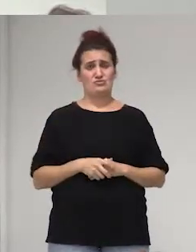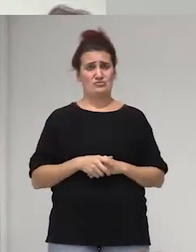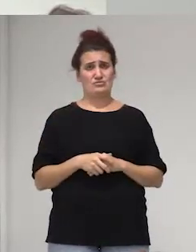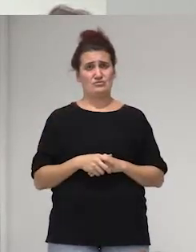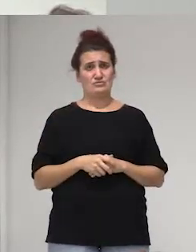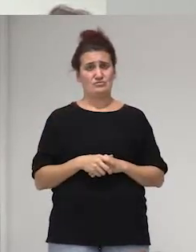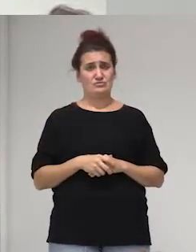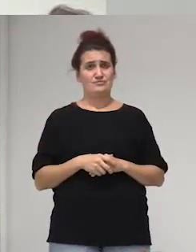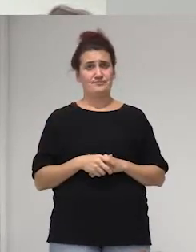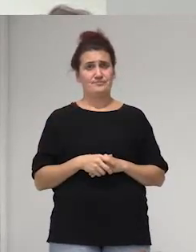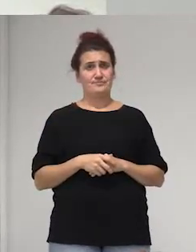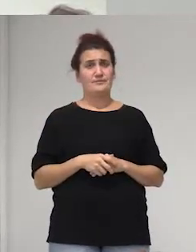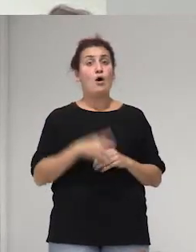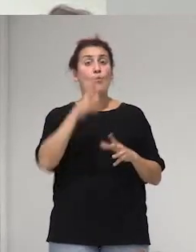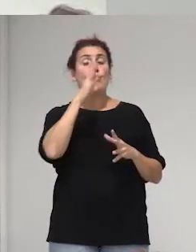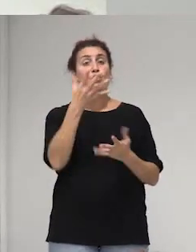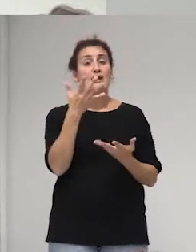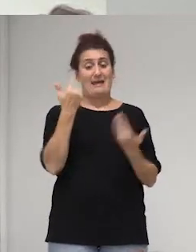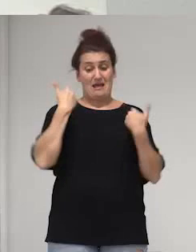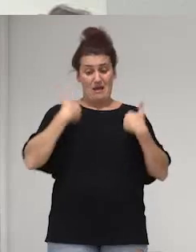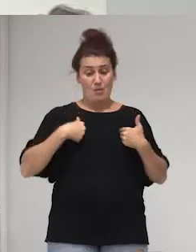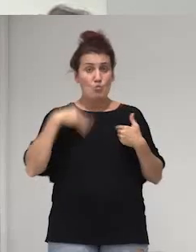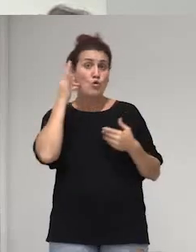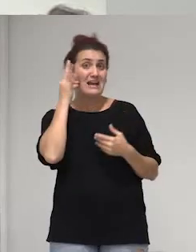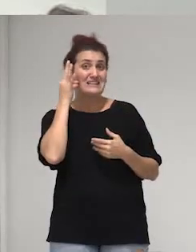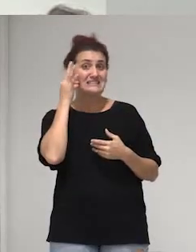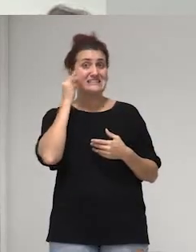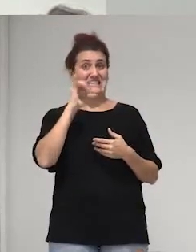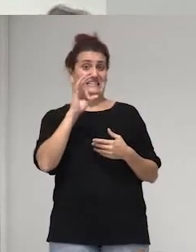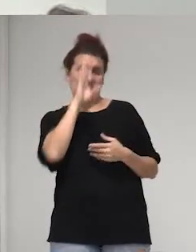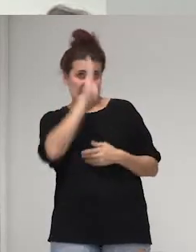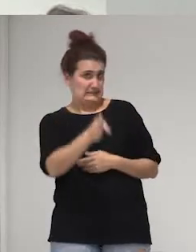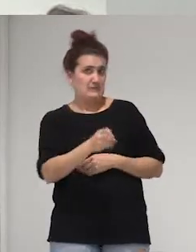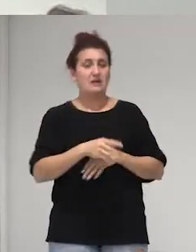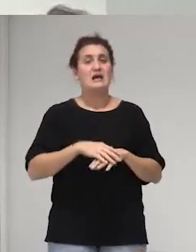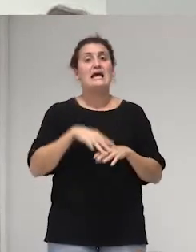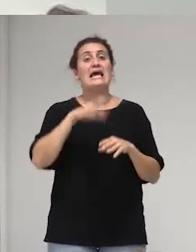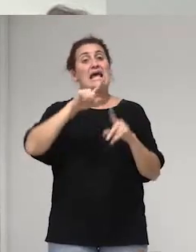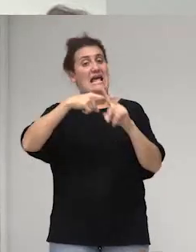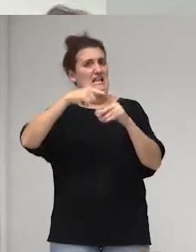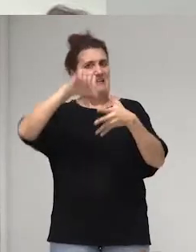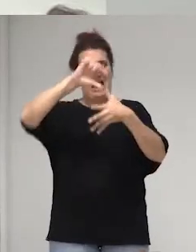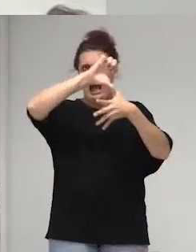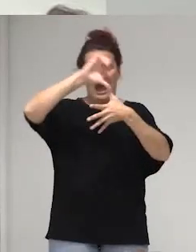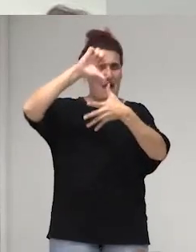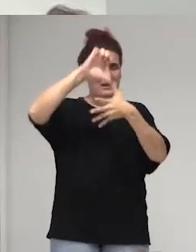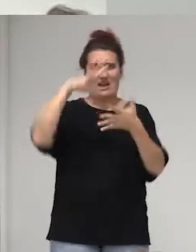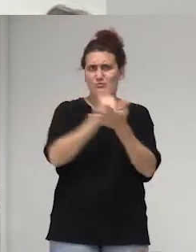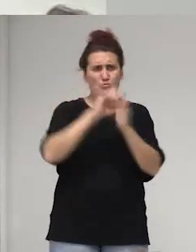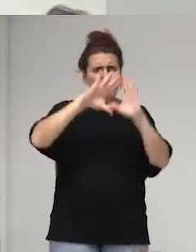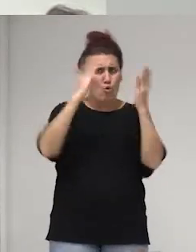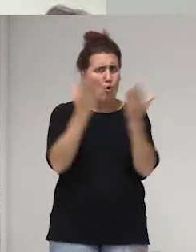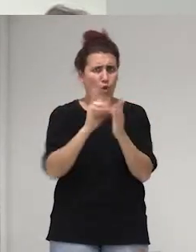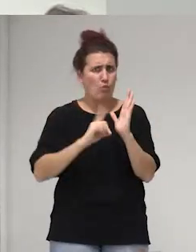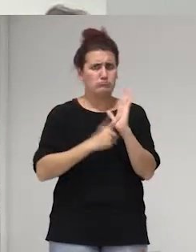mientras todas las mujeres cis en toda latinoamérica y en todo el mundo se proponían hacer